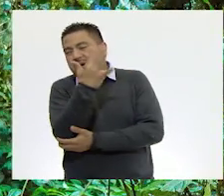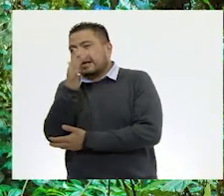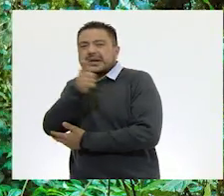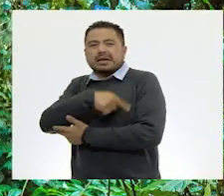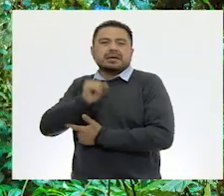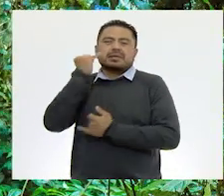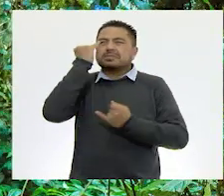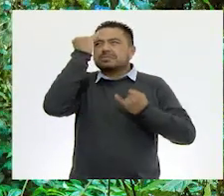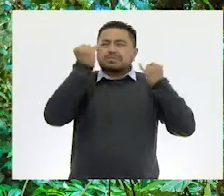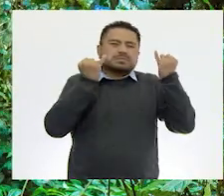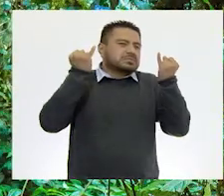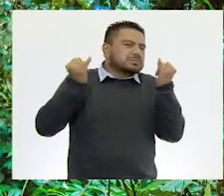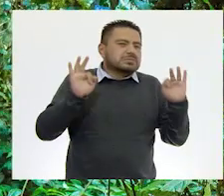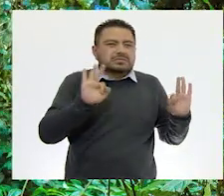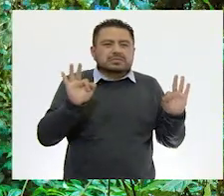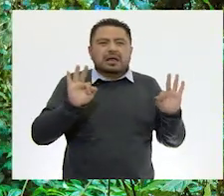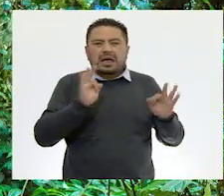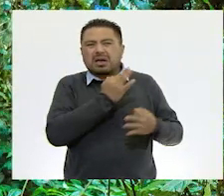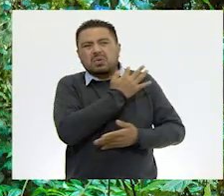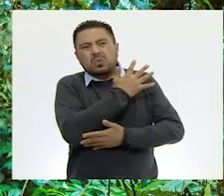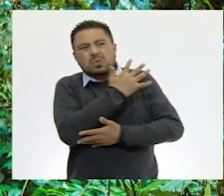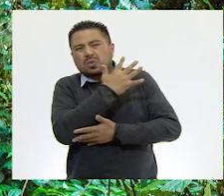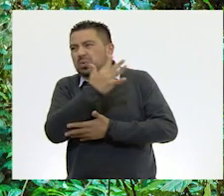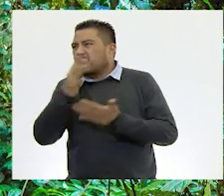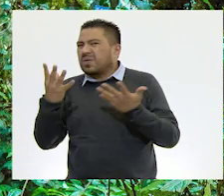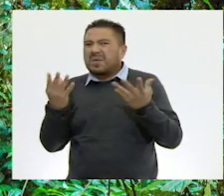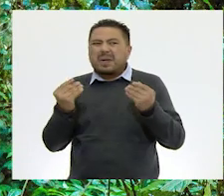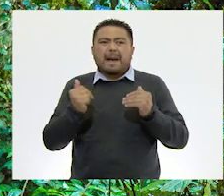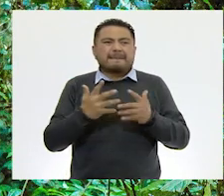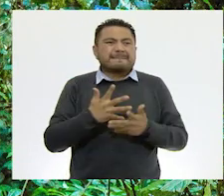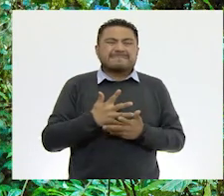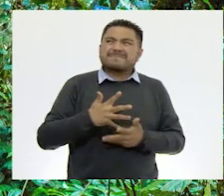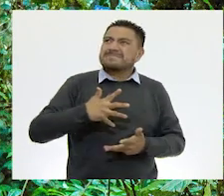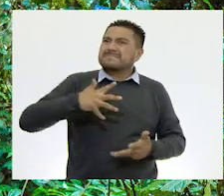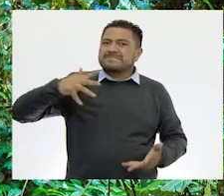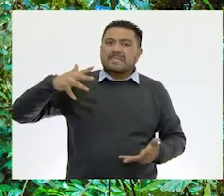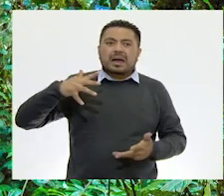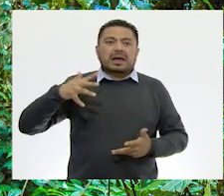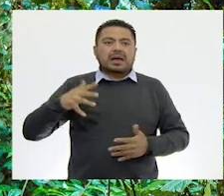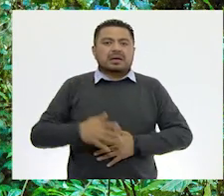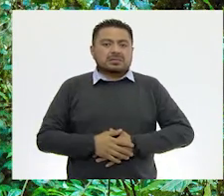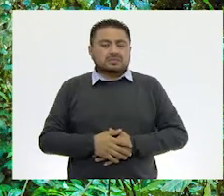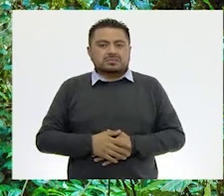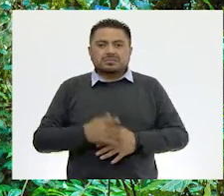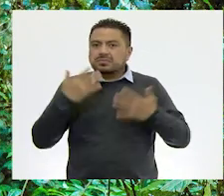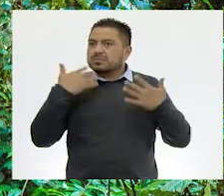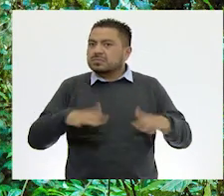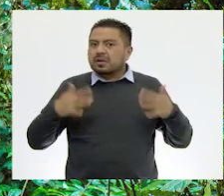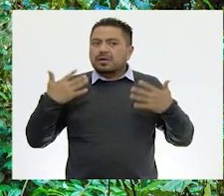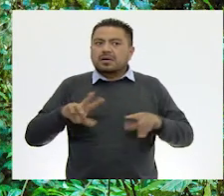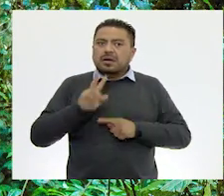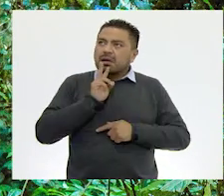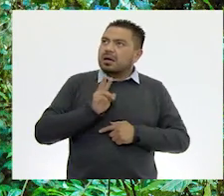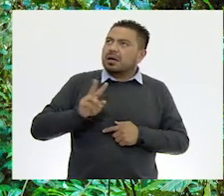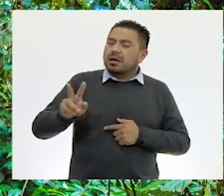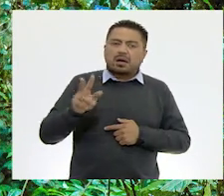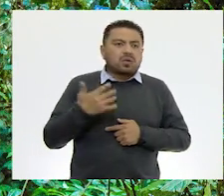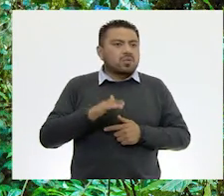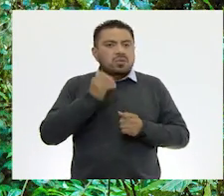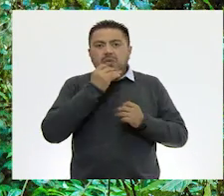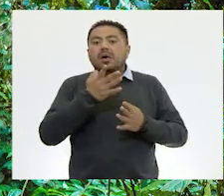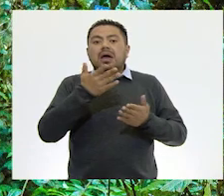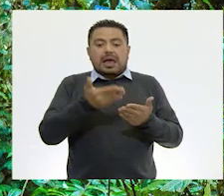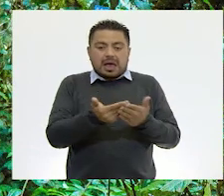¡Imagínense! ¡Tantos árboles imponentes! ¡Mira qué enormes son, Ton! ¡Muy bien!